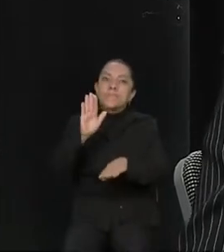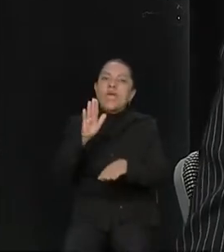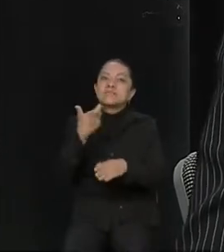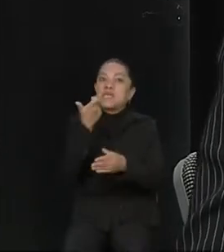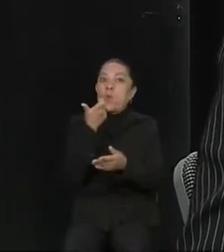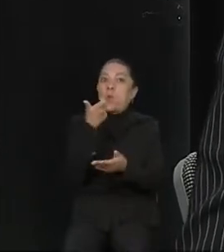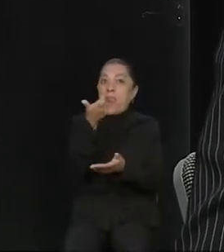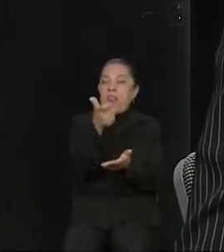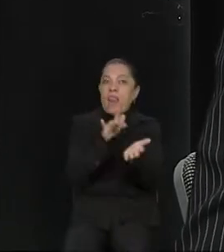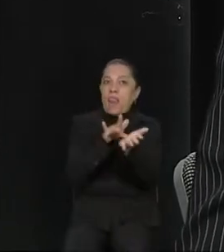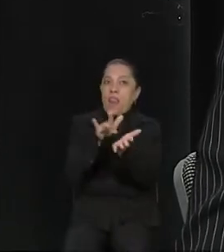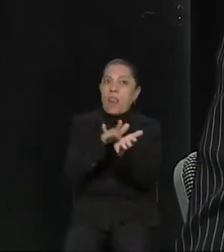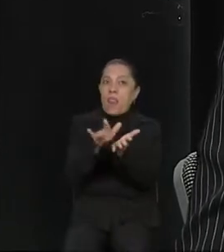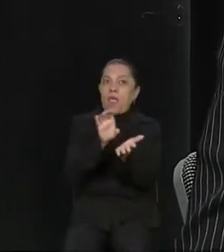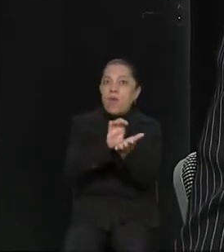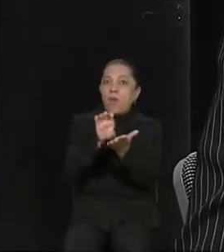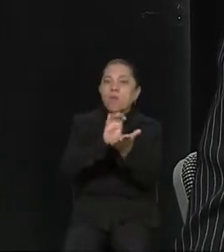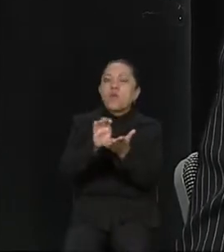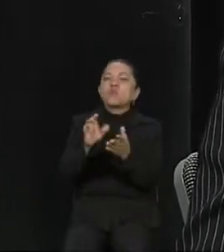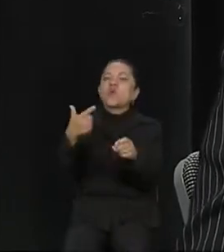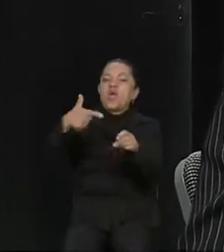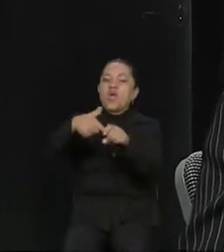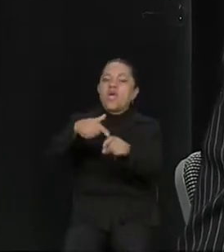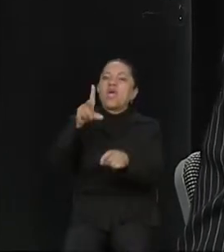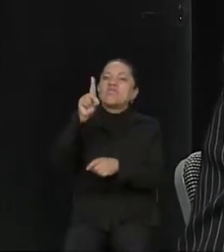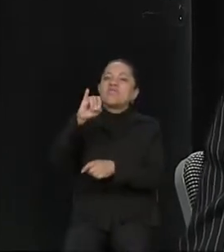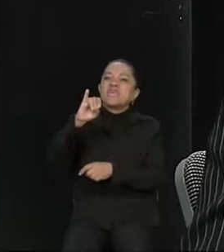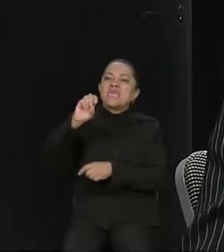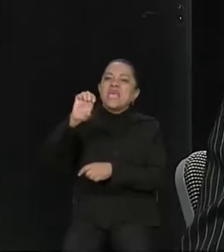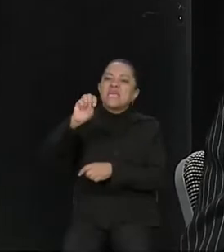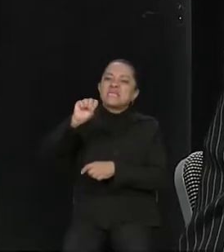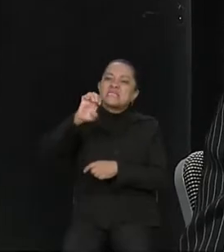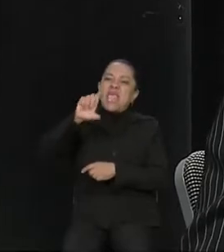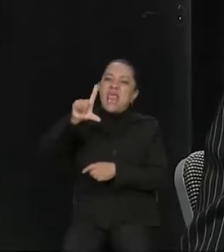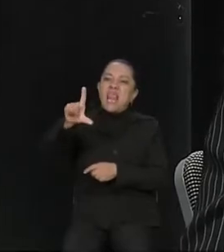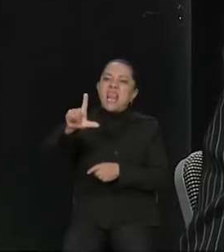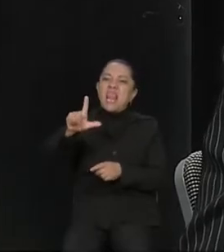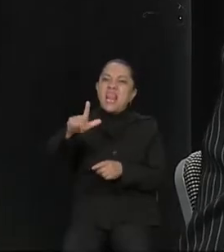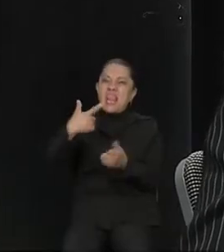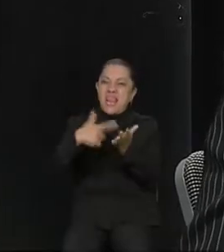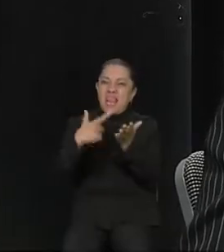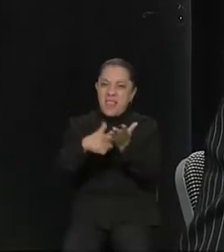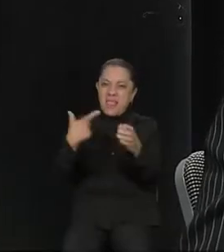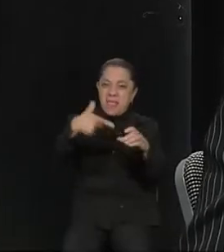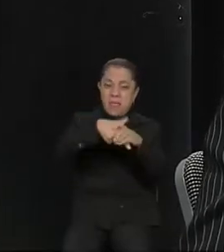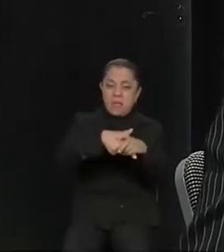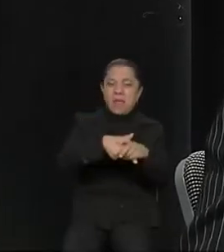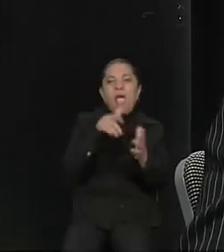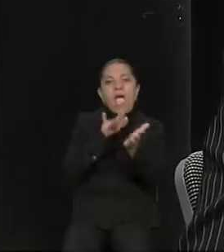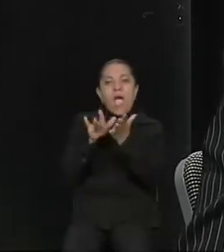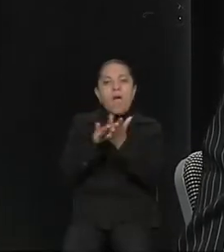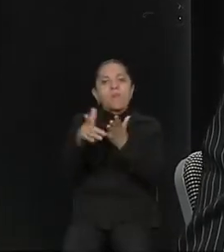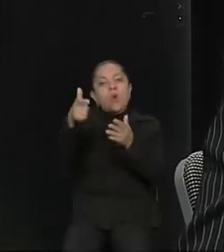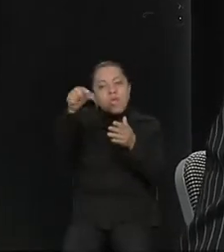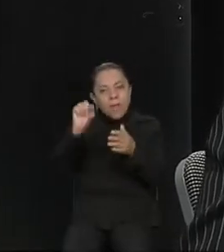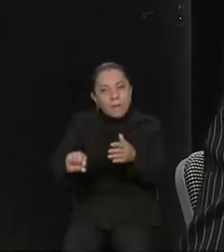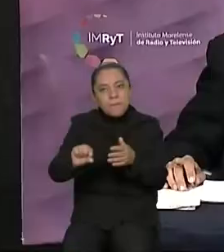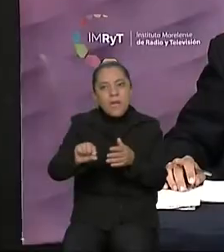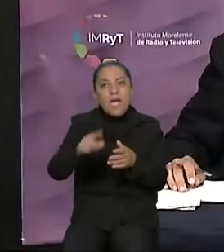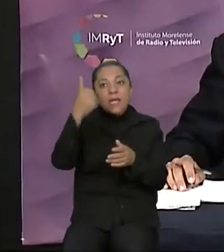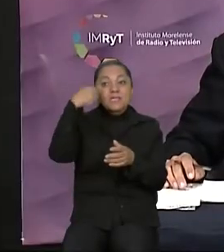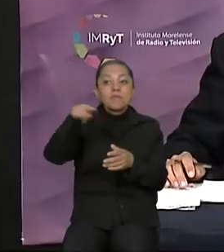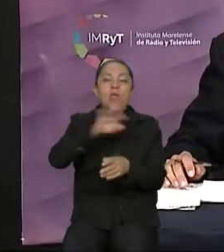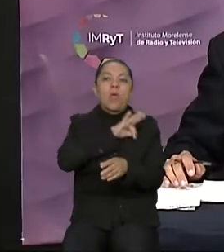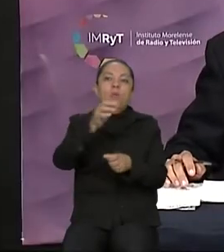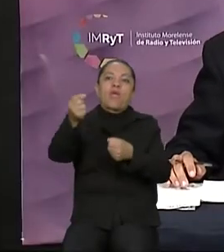diésel, pero también tenemos que darles certeza a ellos de que van a tener precios favorables. Se